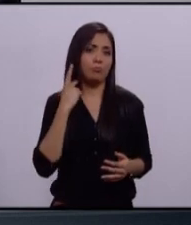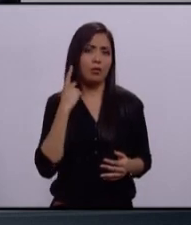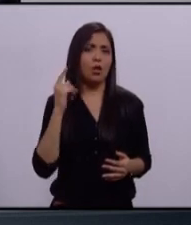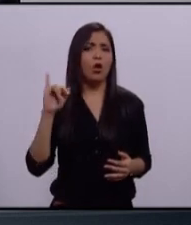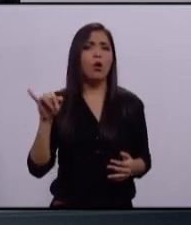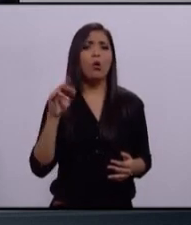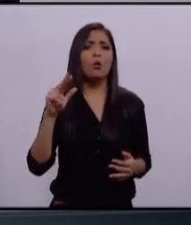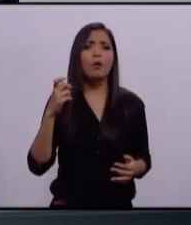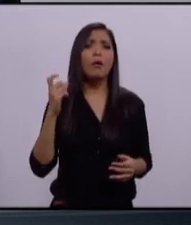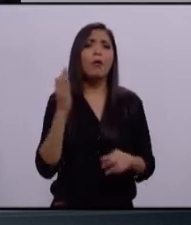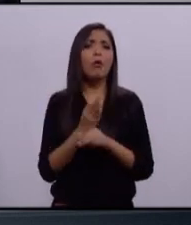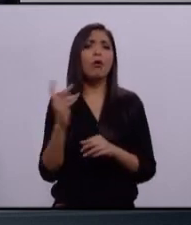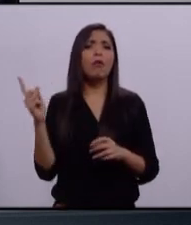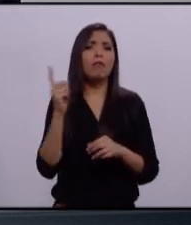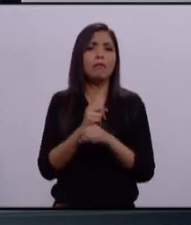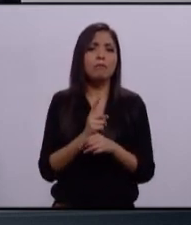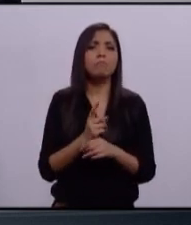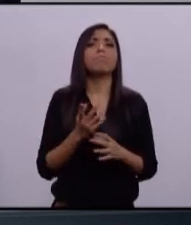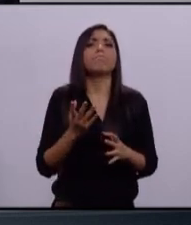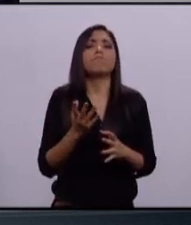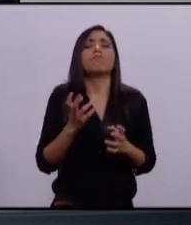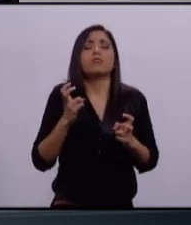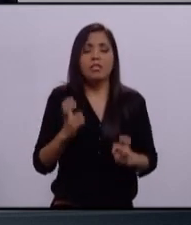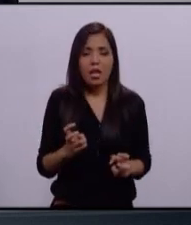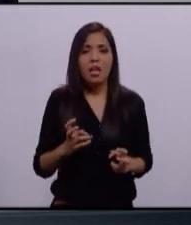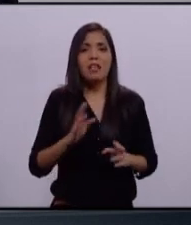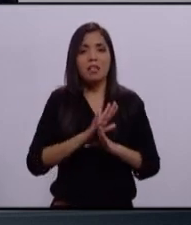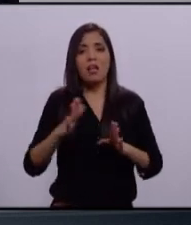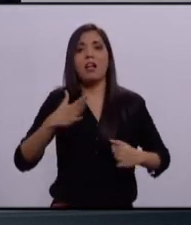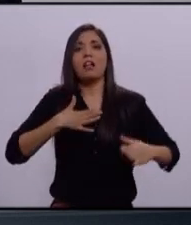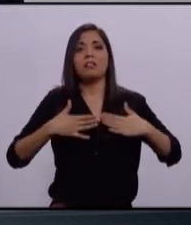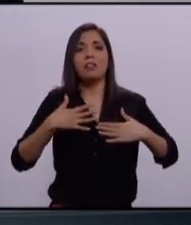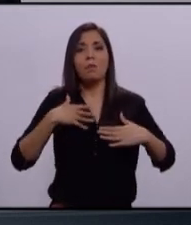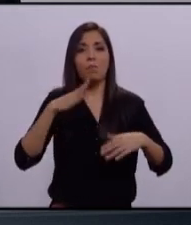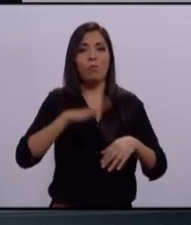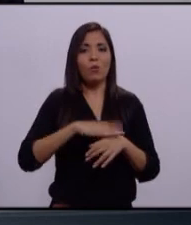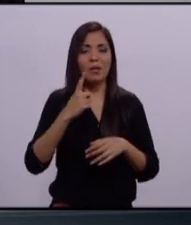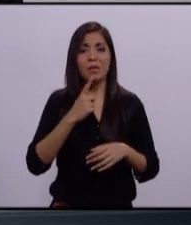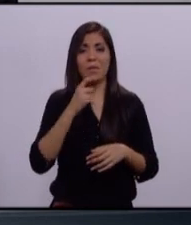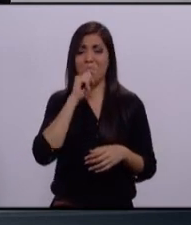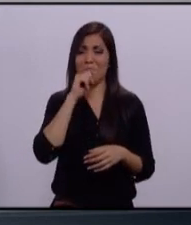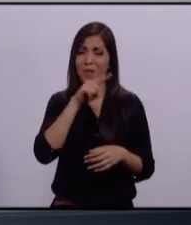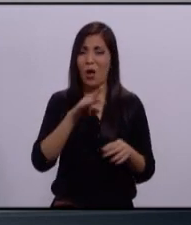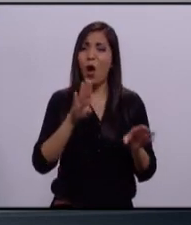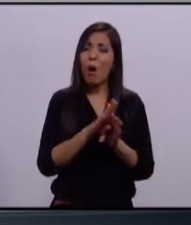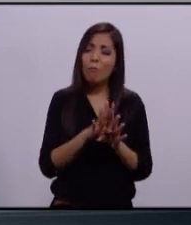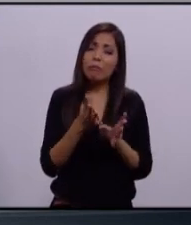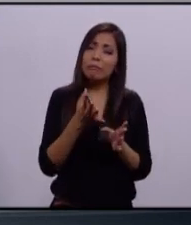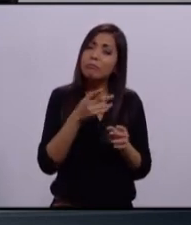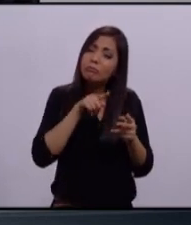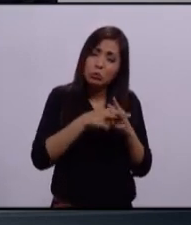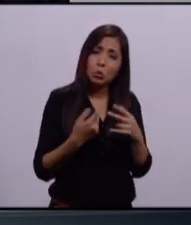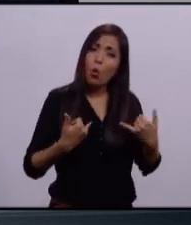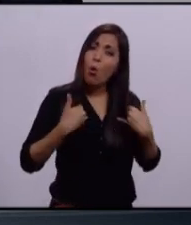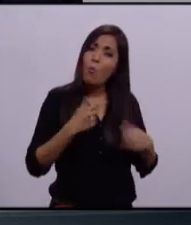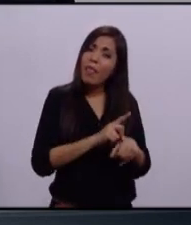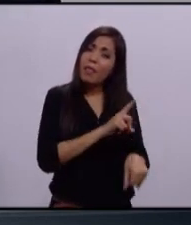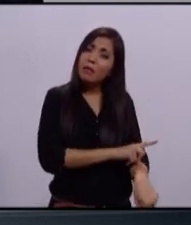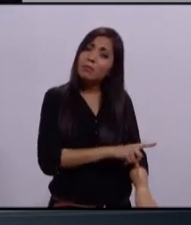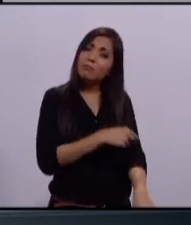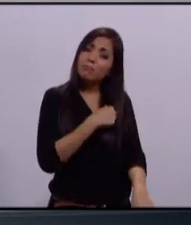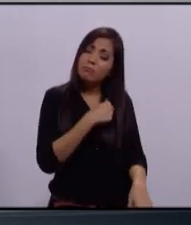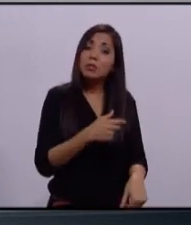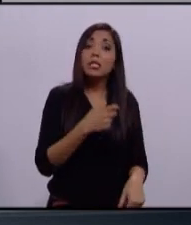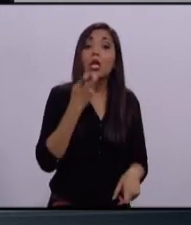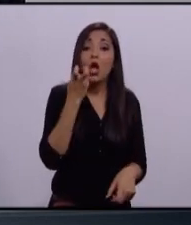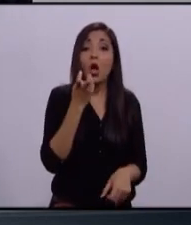porque está harto, está cansado de lo que pasa en Zapopan. Jorge Leal ha picado piedra, ha trabajado desde mucho agua. Y